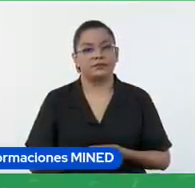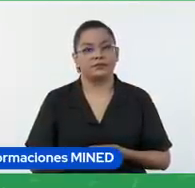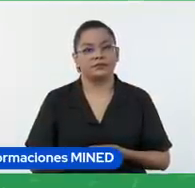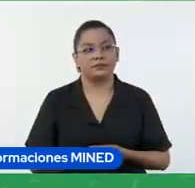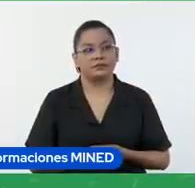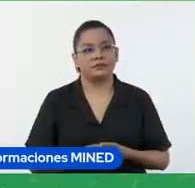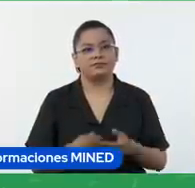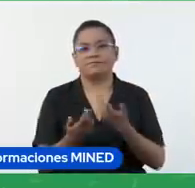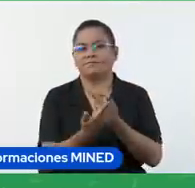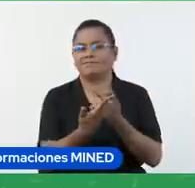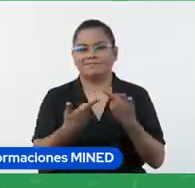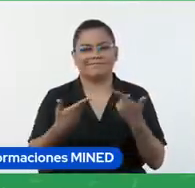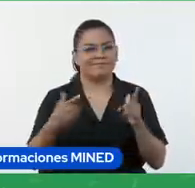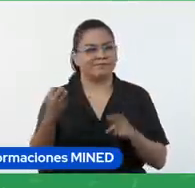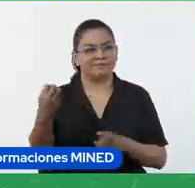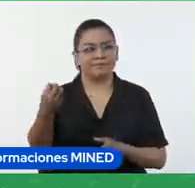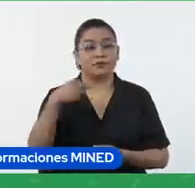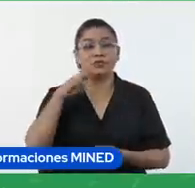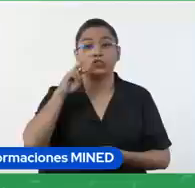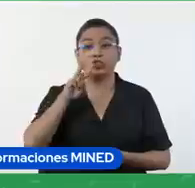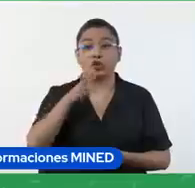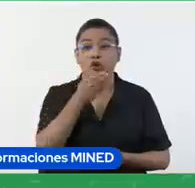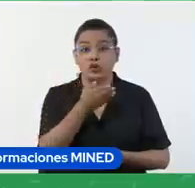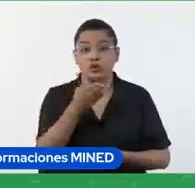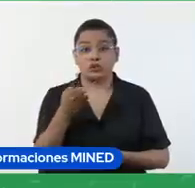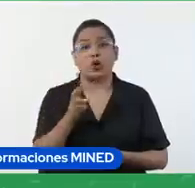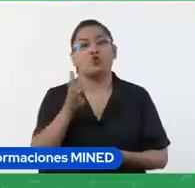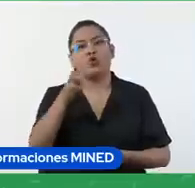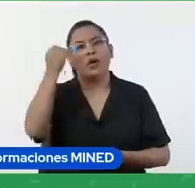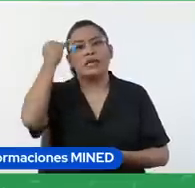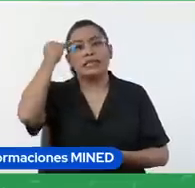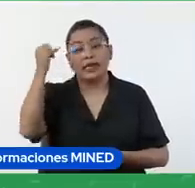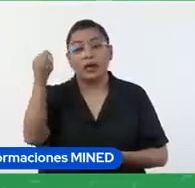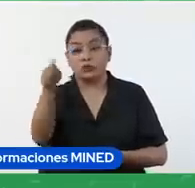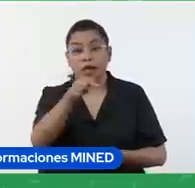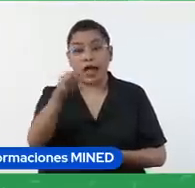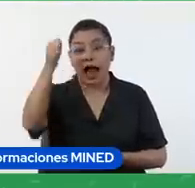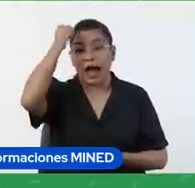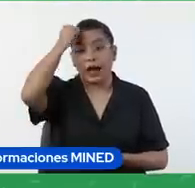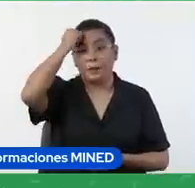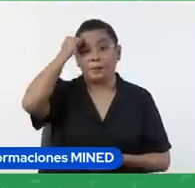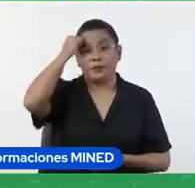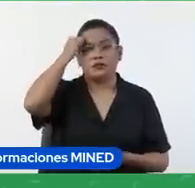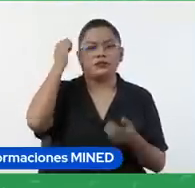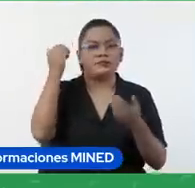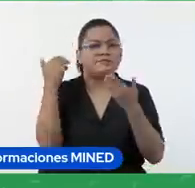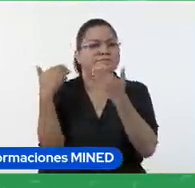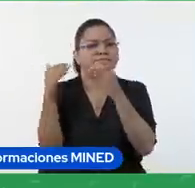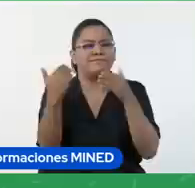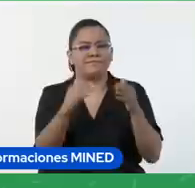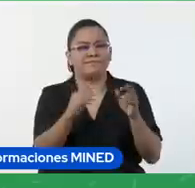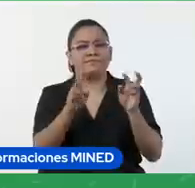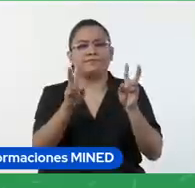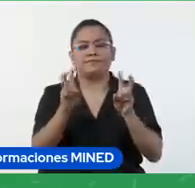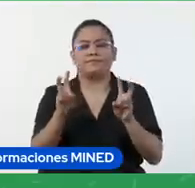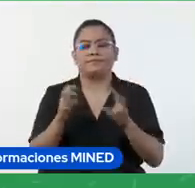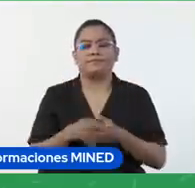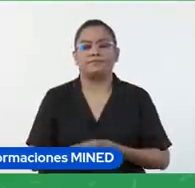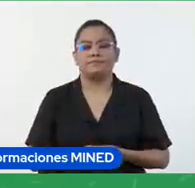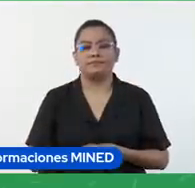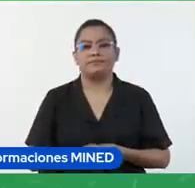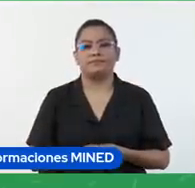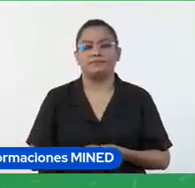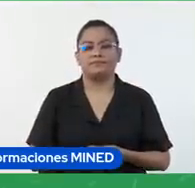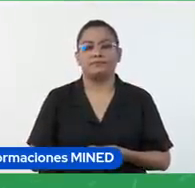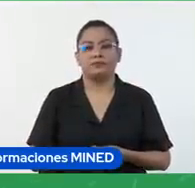libremente mencionen dos cosas que aprendieron estoy segura que van a ver diferentes tipos de respuestas